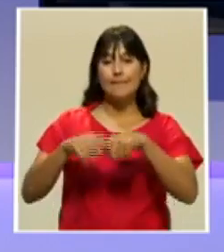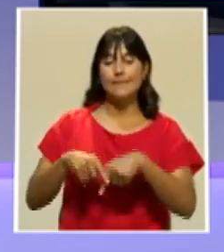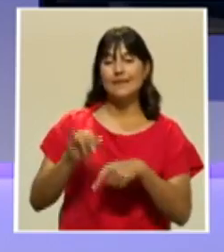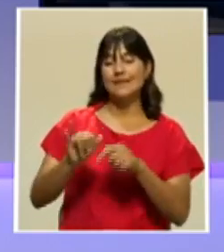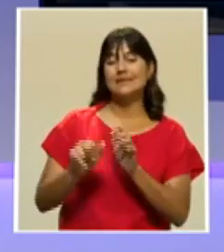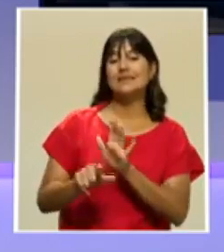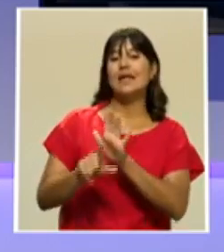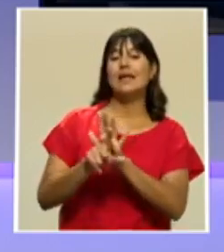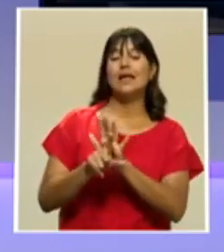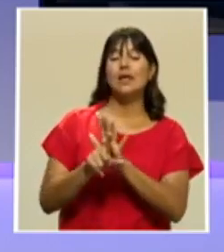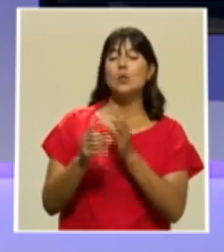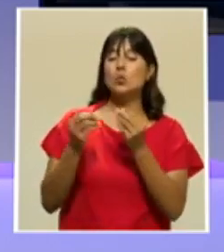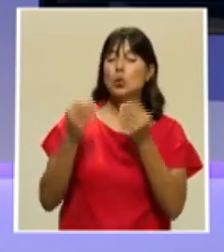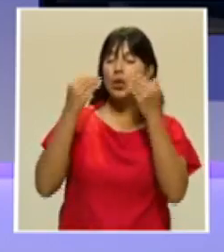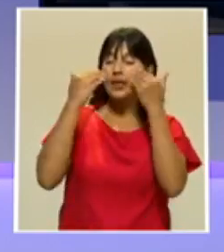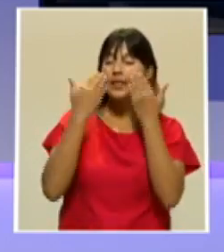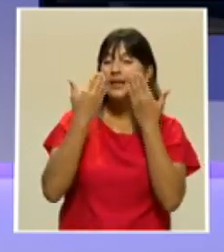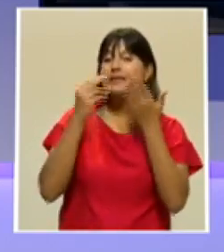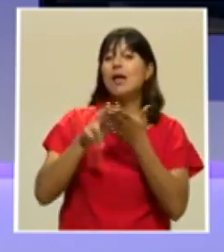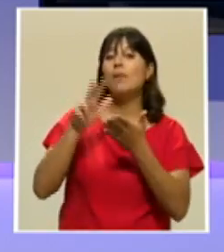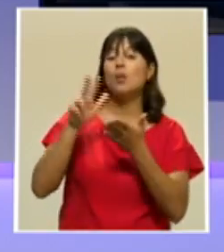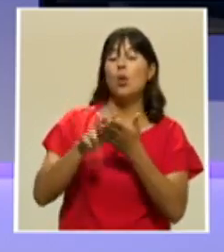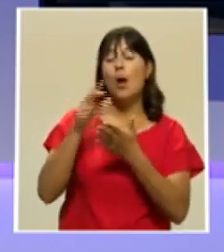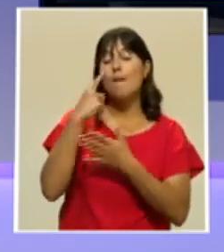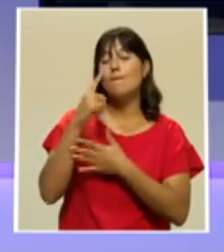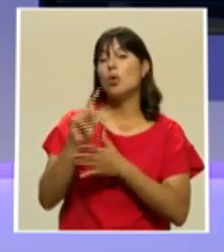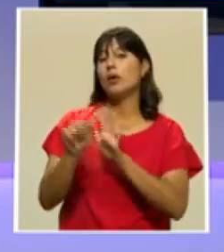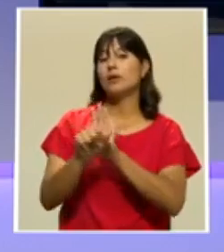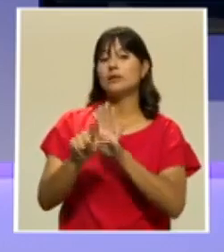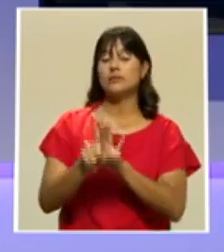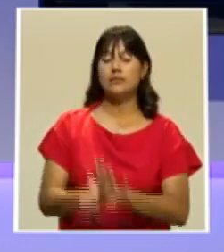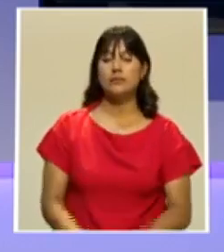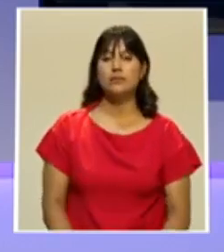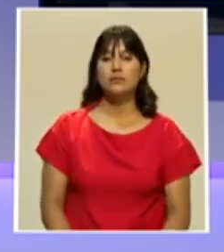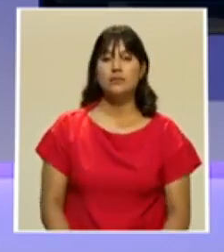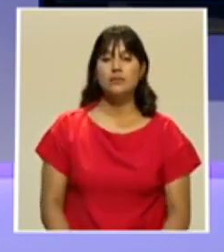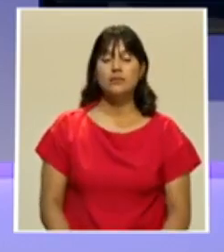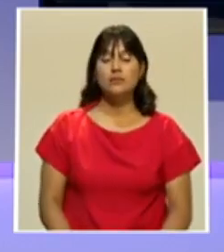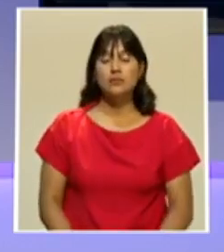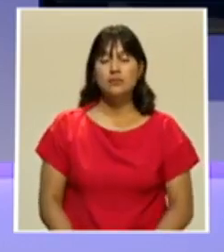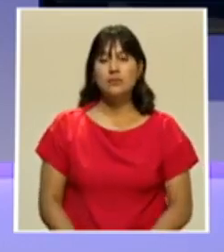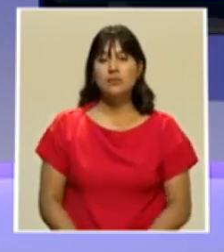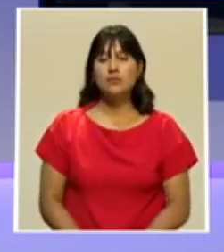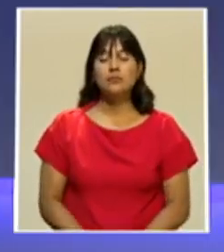ley tan tristemente aprobada por la Asamblea Legislativa. ¿Qué